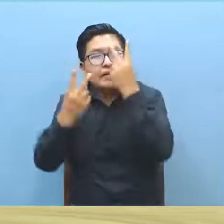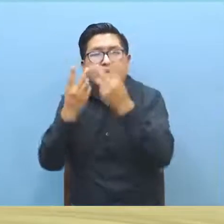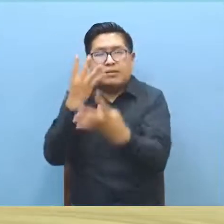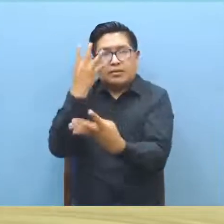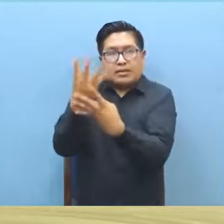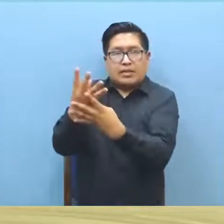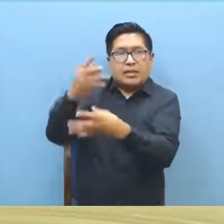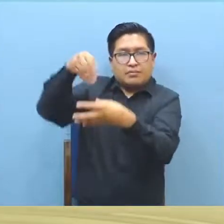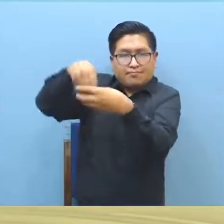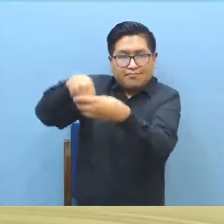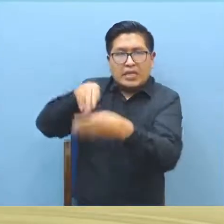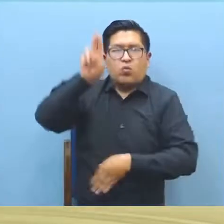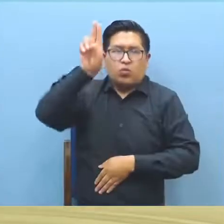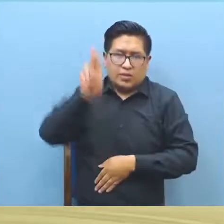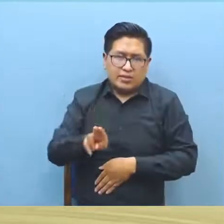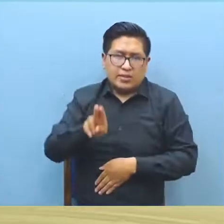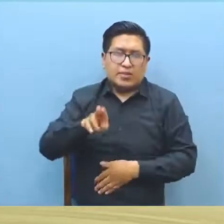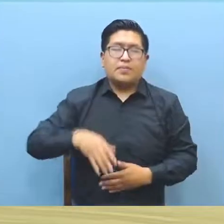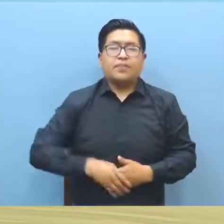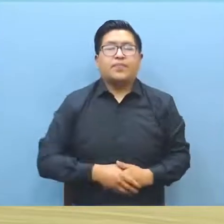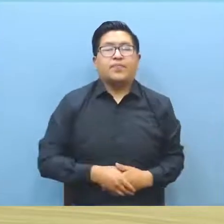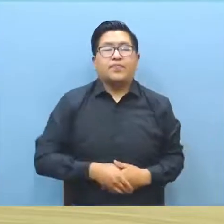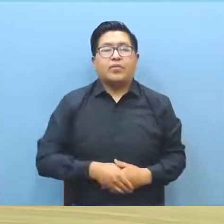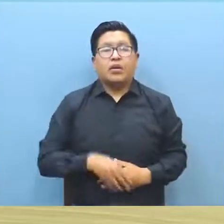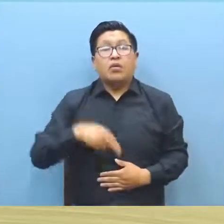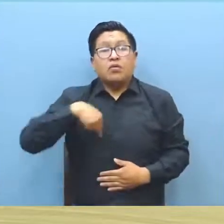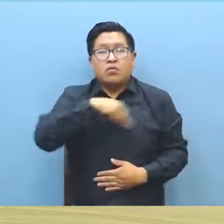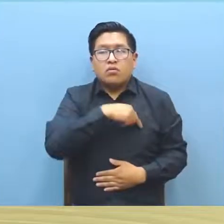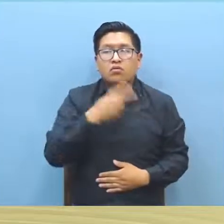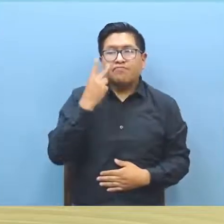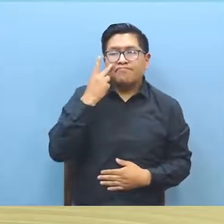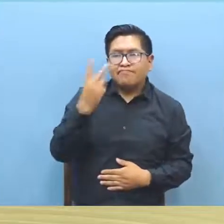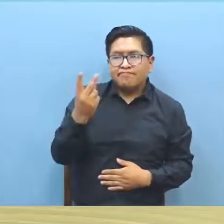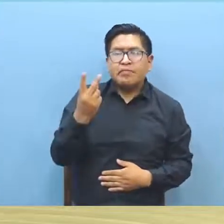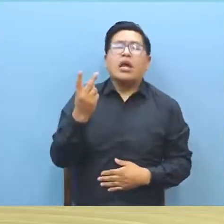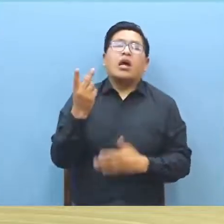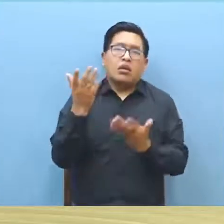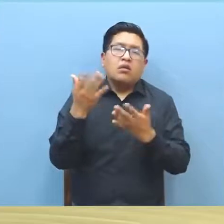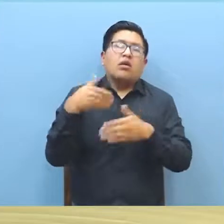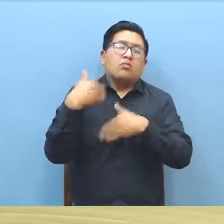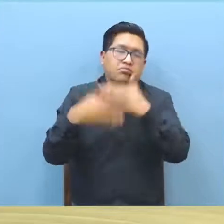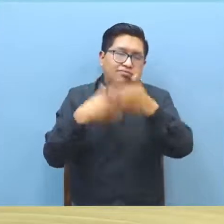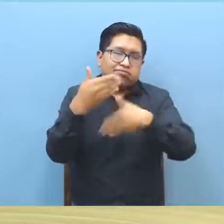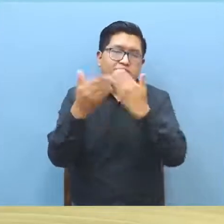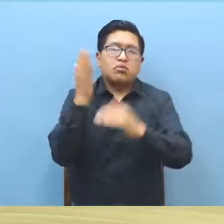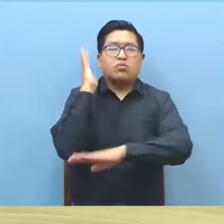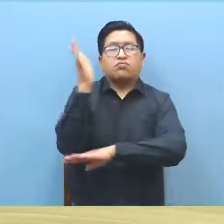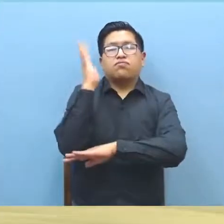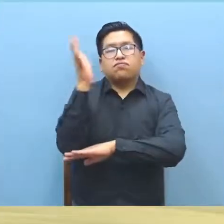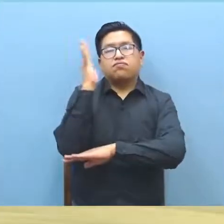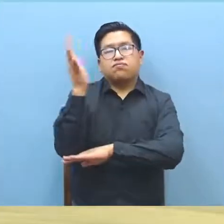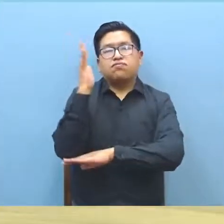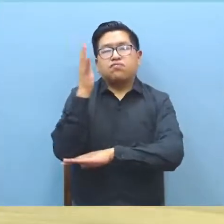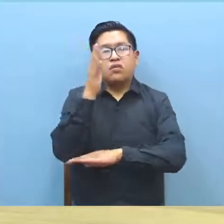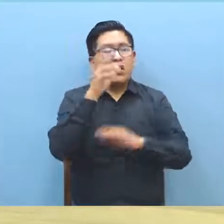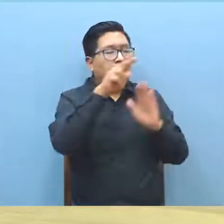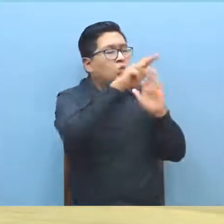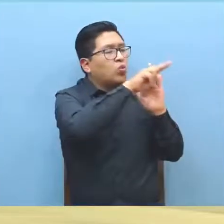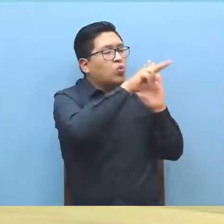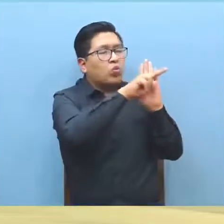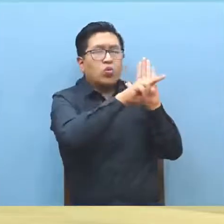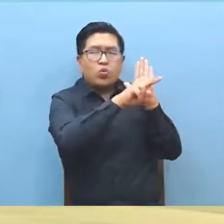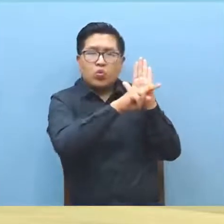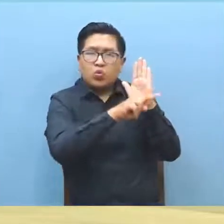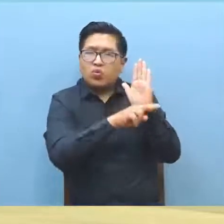Penitenciario de San Miguel de Uncía. En ello también se ha podido socializar el reglamento del mecanismo